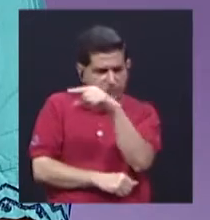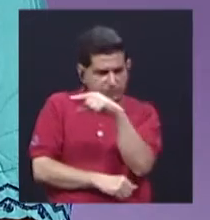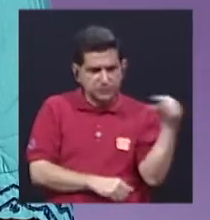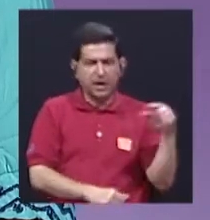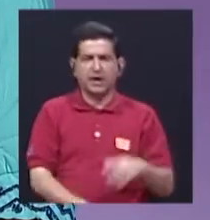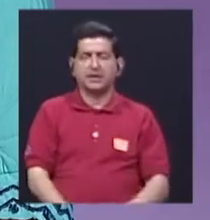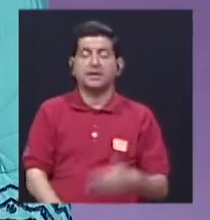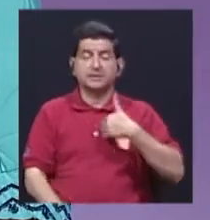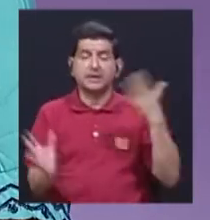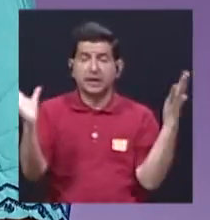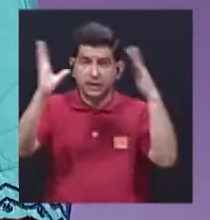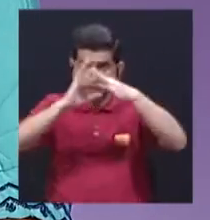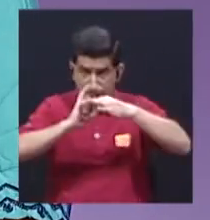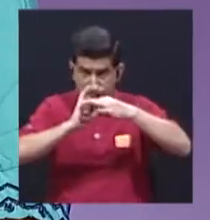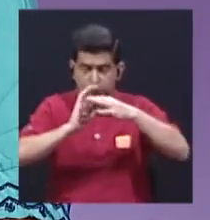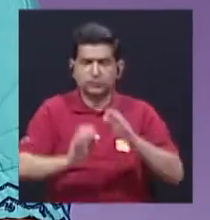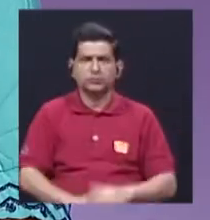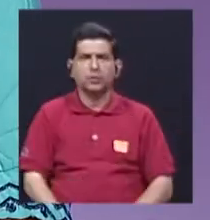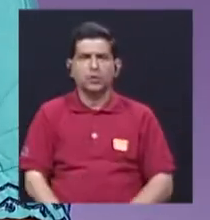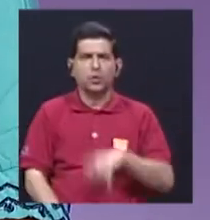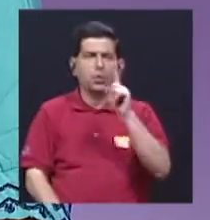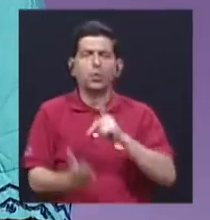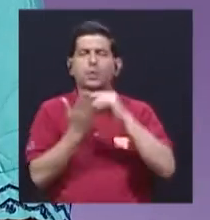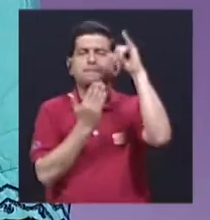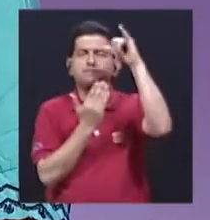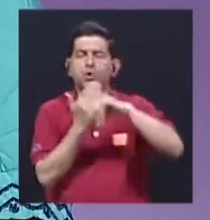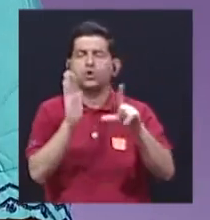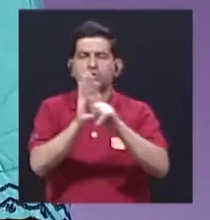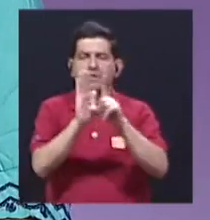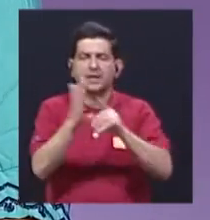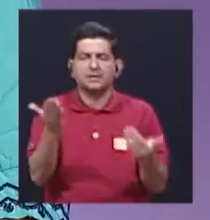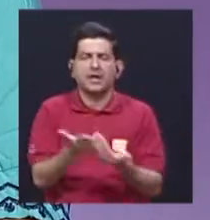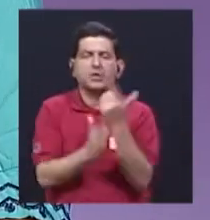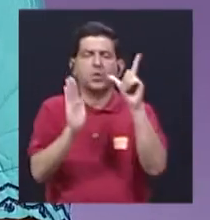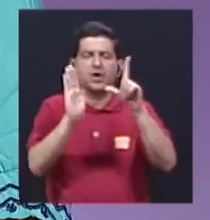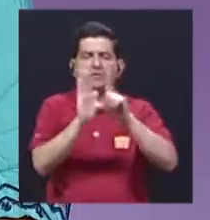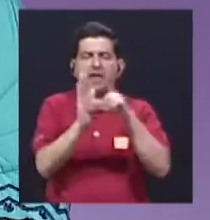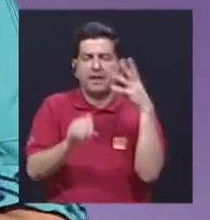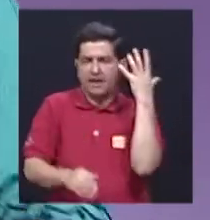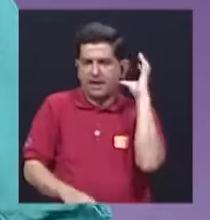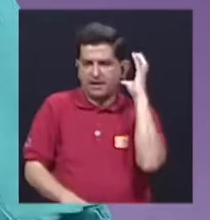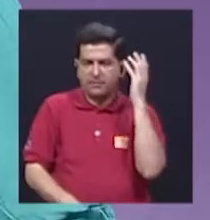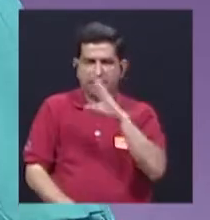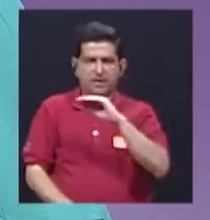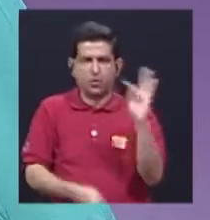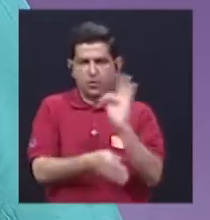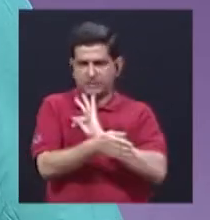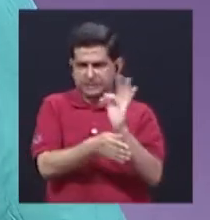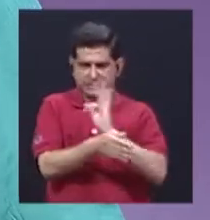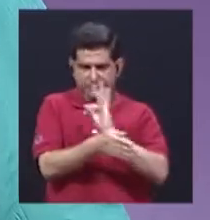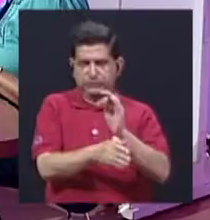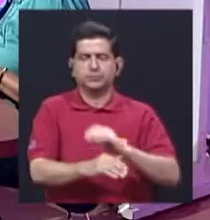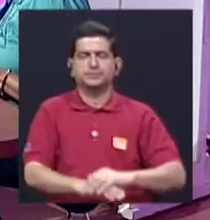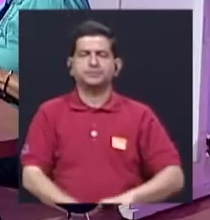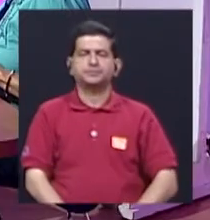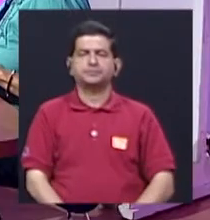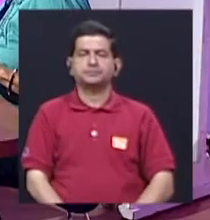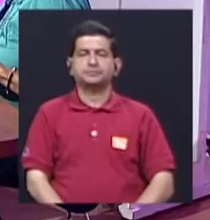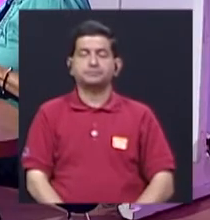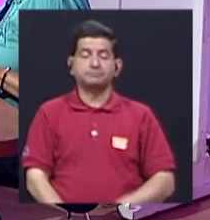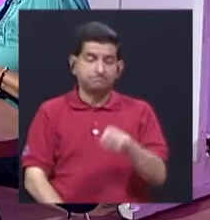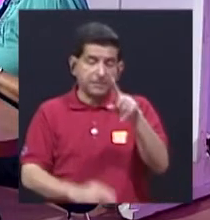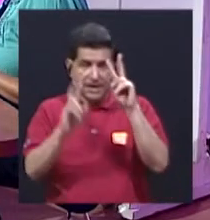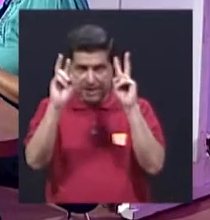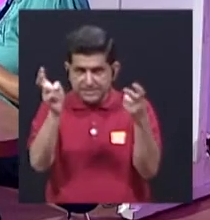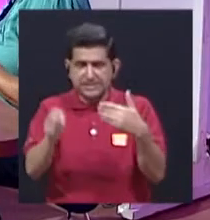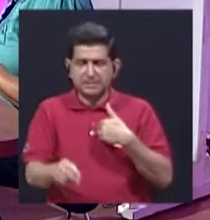que tiene que ver con un proyecto de ley para una nueva ley de radio y televisión. Para ese